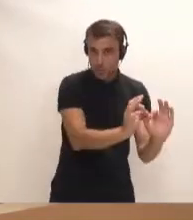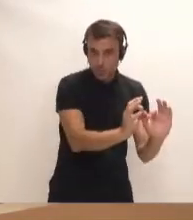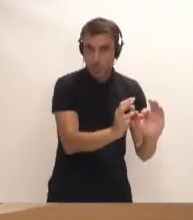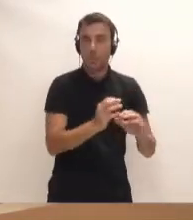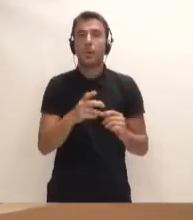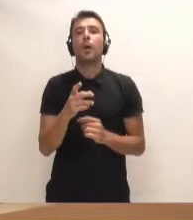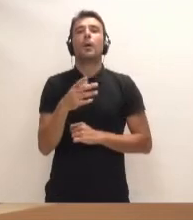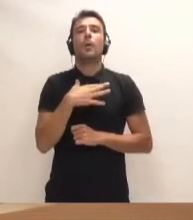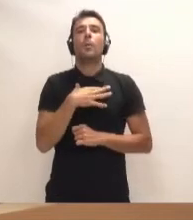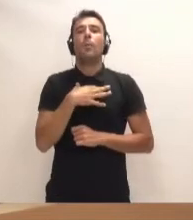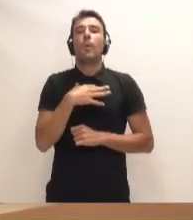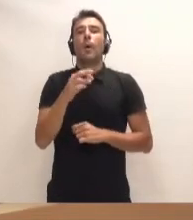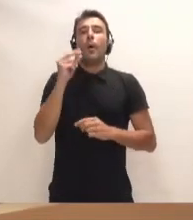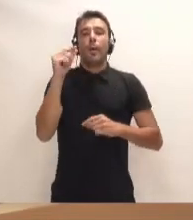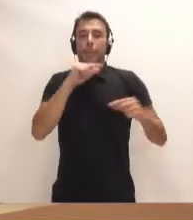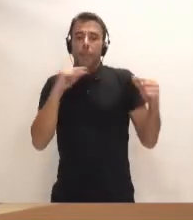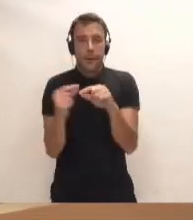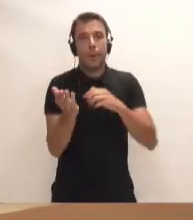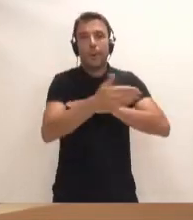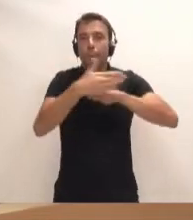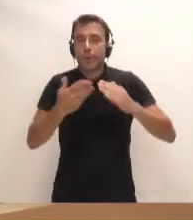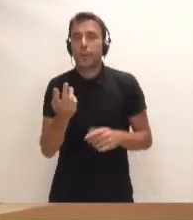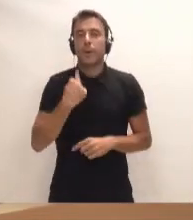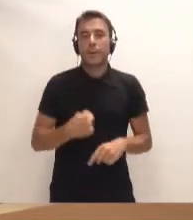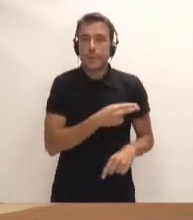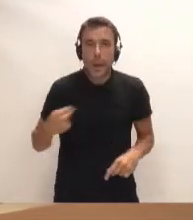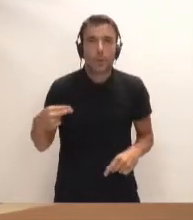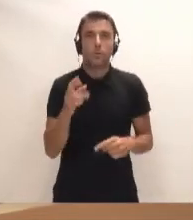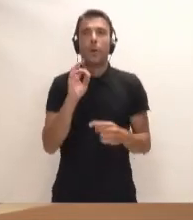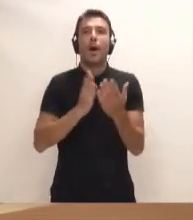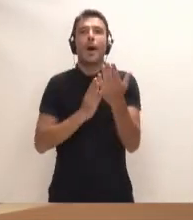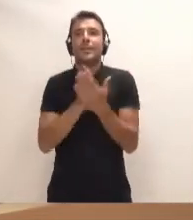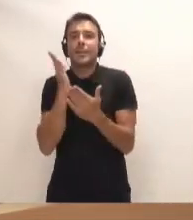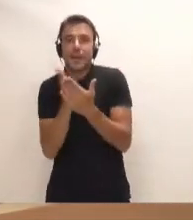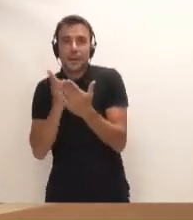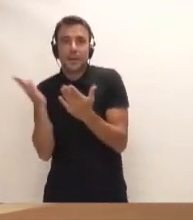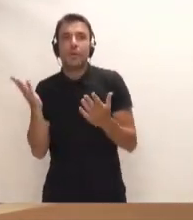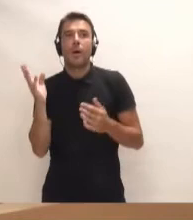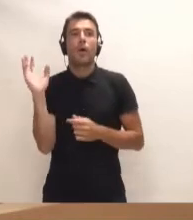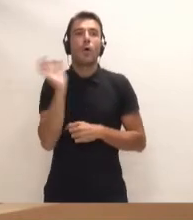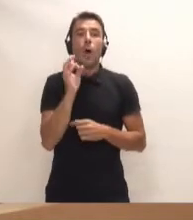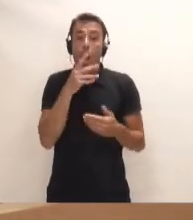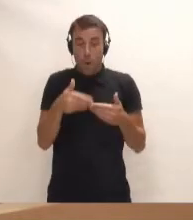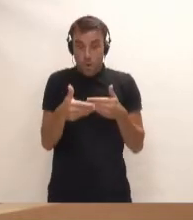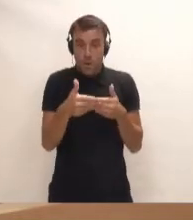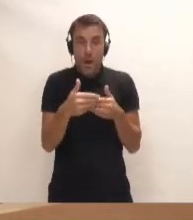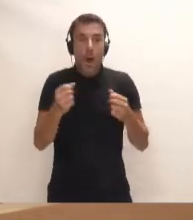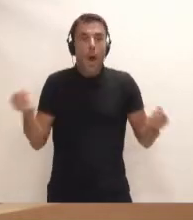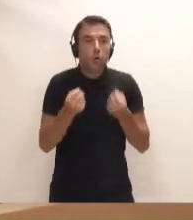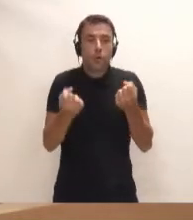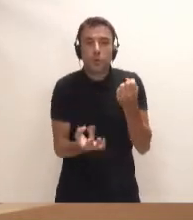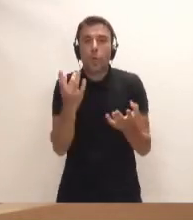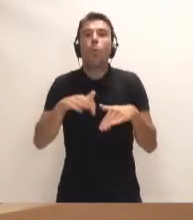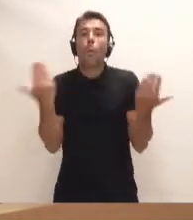podríamos entrar en el debate de si el puerto de los cristianos, de si las alternativas, de cuáles son las actuaciones a corto plazo que se pueden llevar a